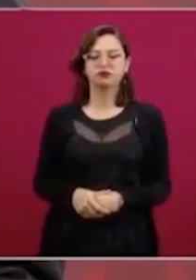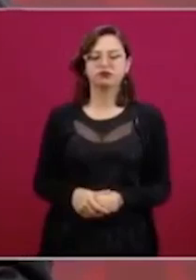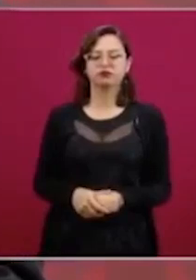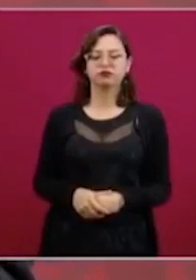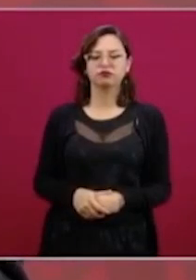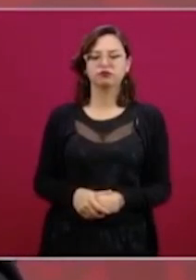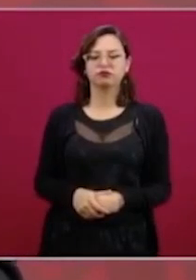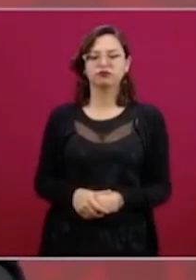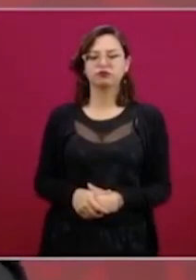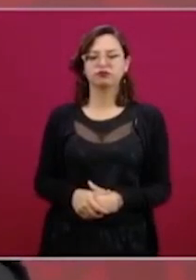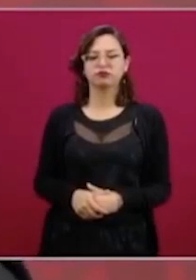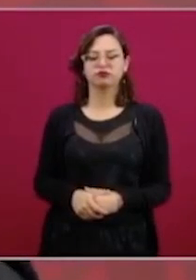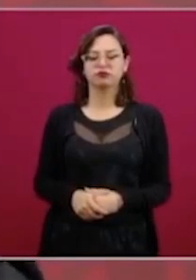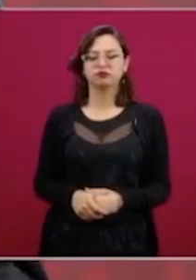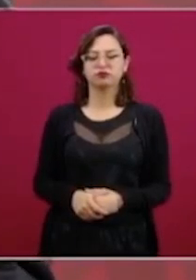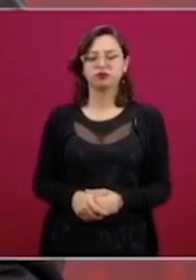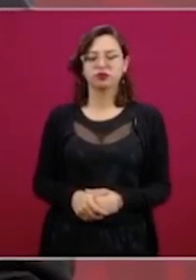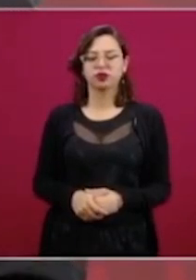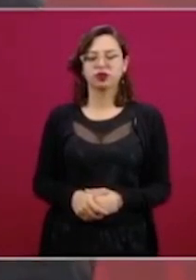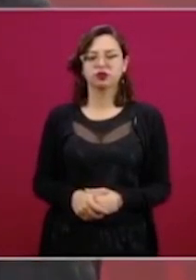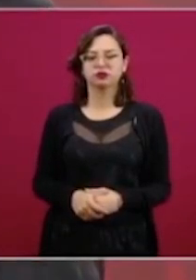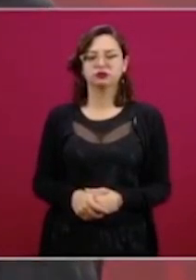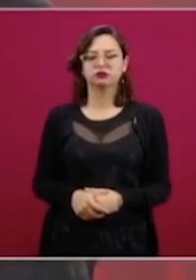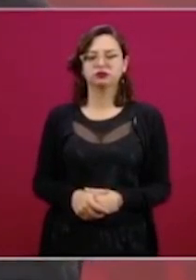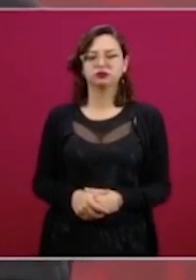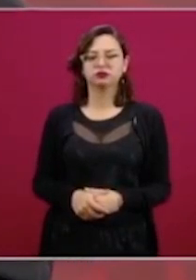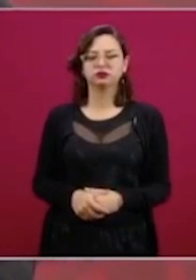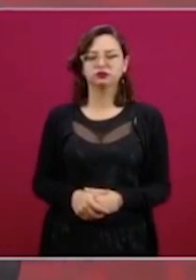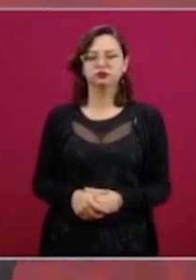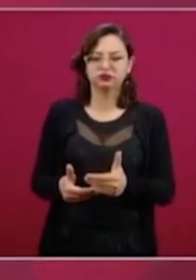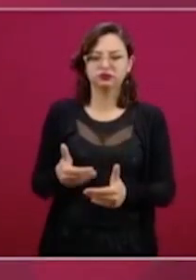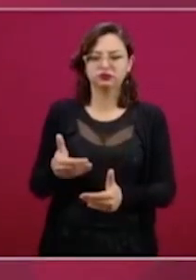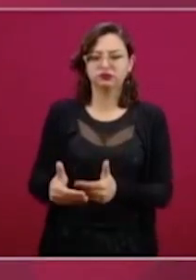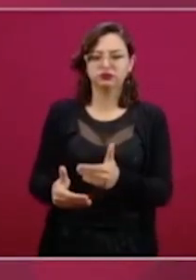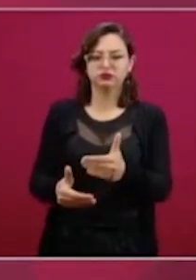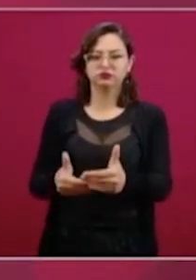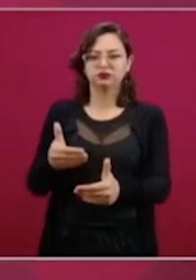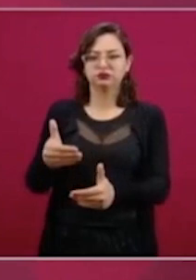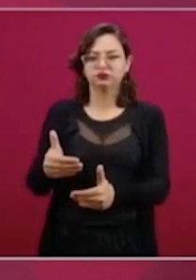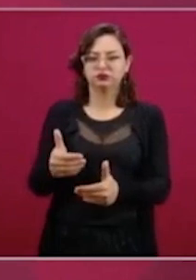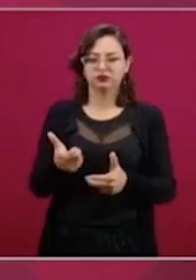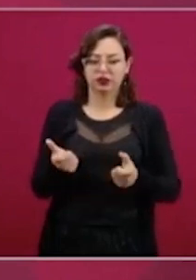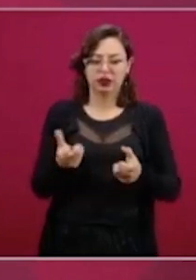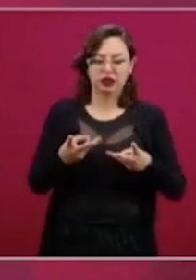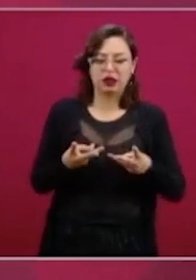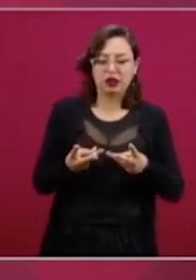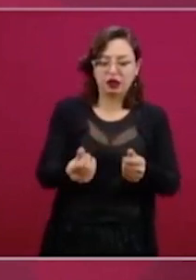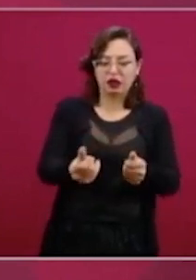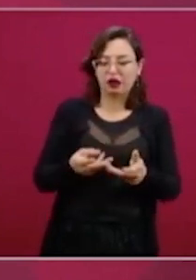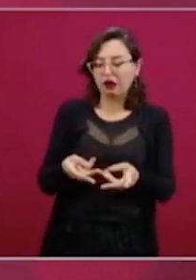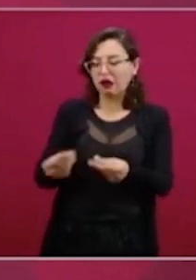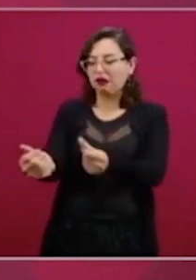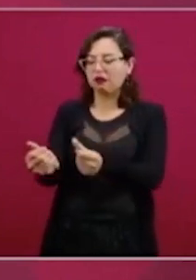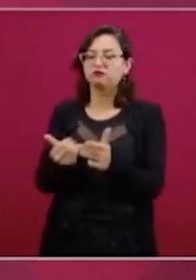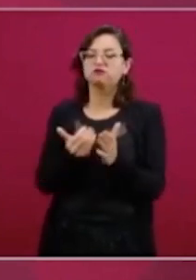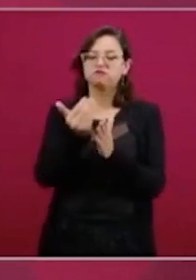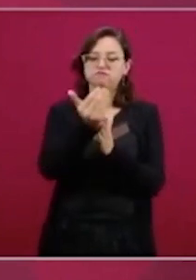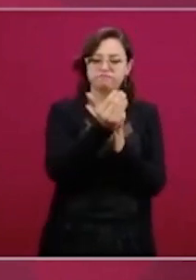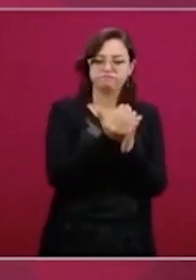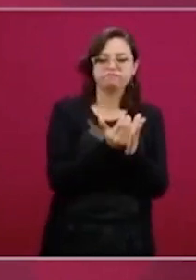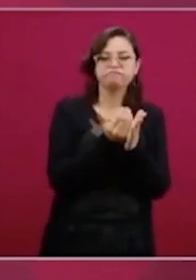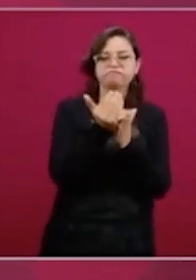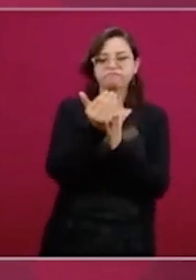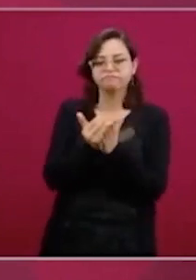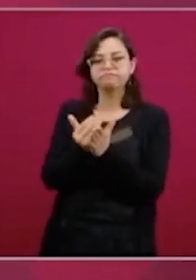Vamos a ajustar nuestros gastos en el